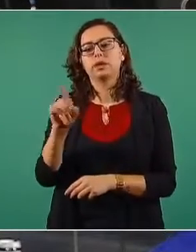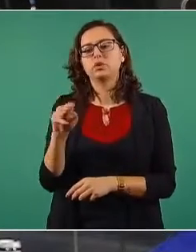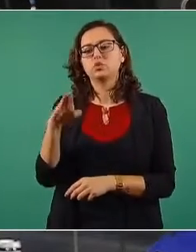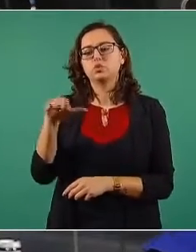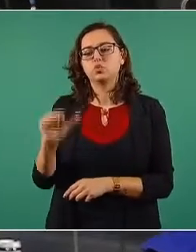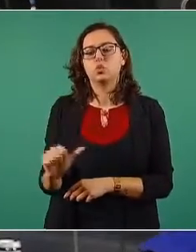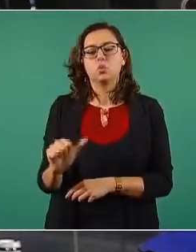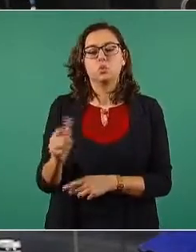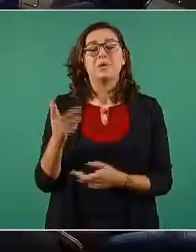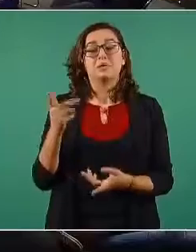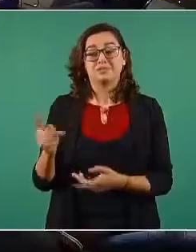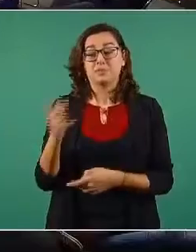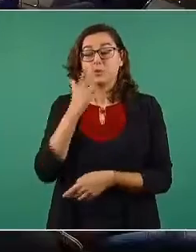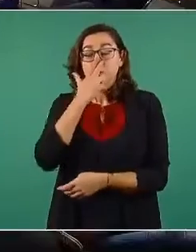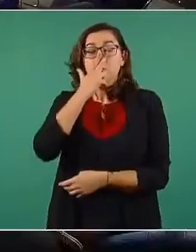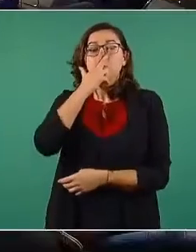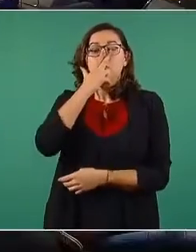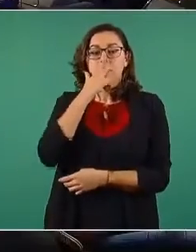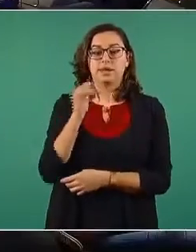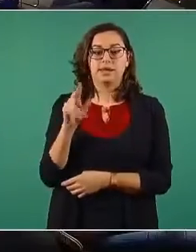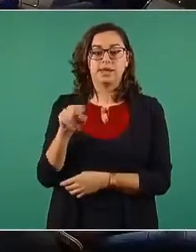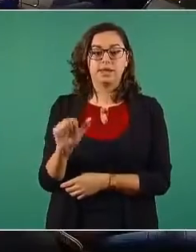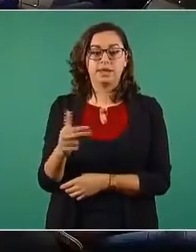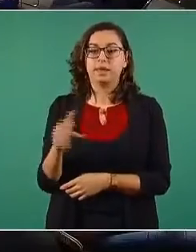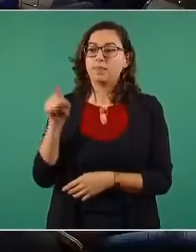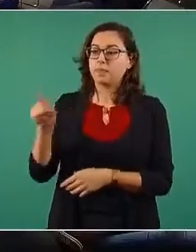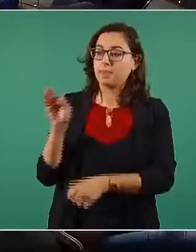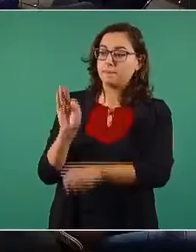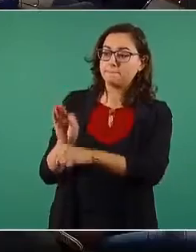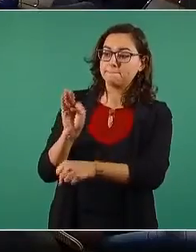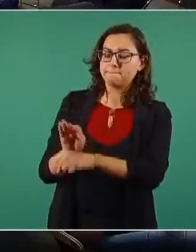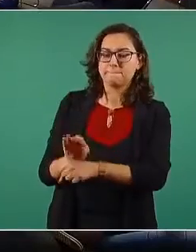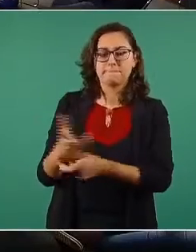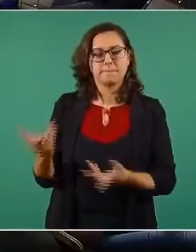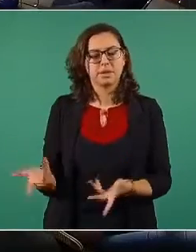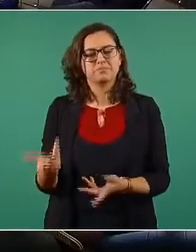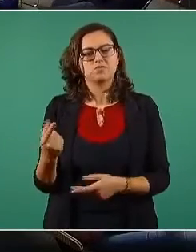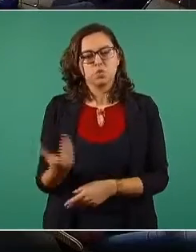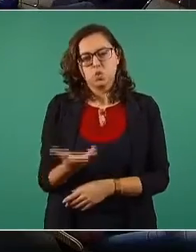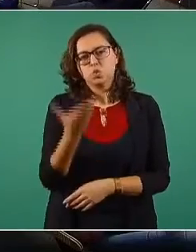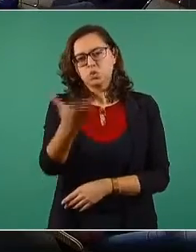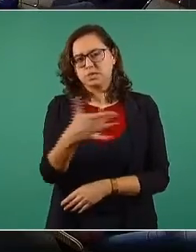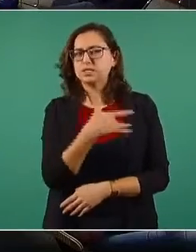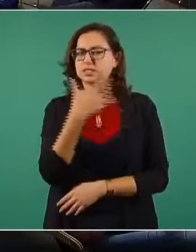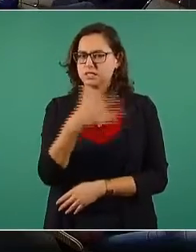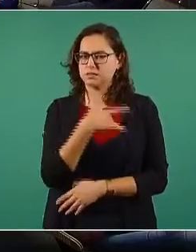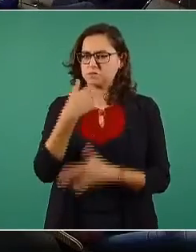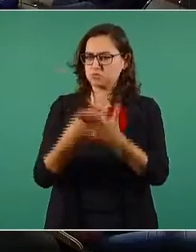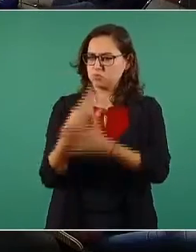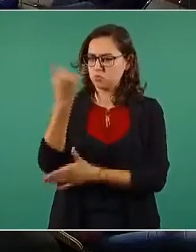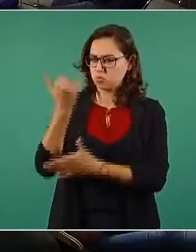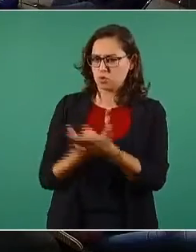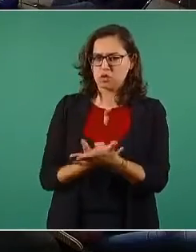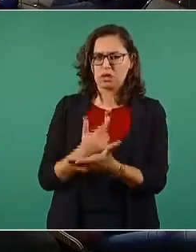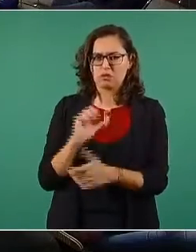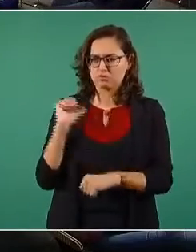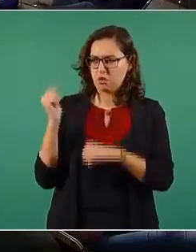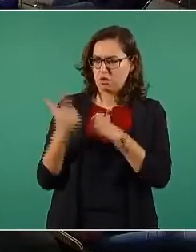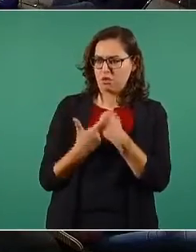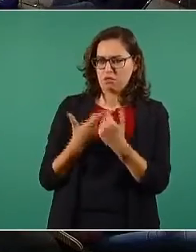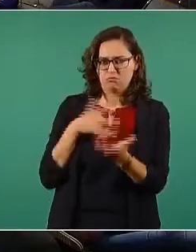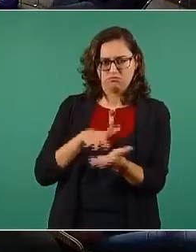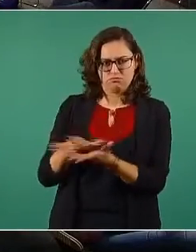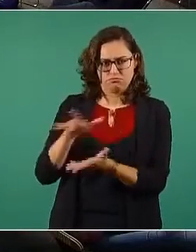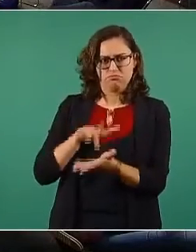Nacional de Antropología e Historia. La pregunta es, ¿estaría usted dispuesto a apoyar desde la Federación la